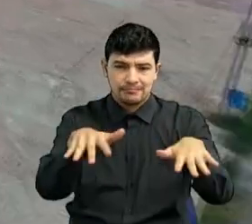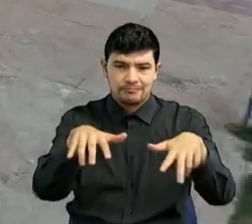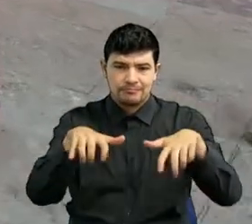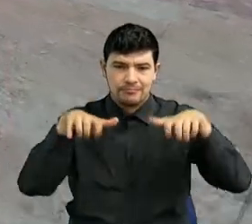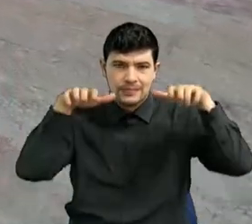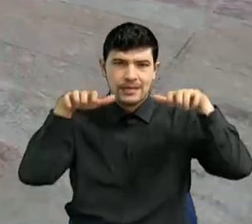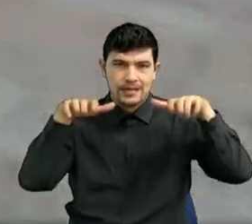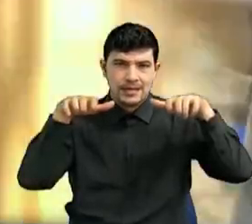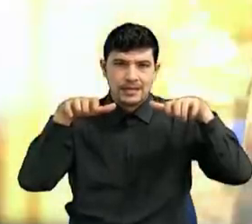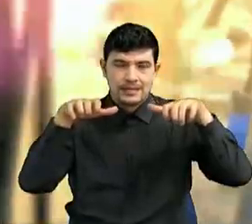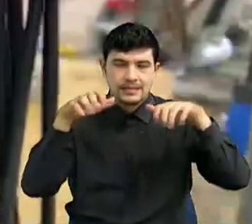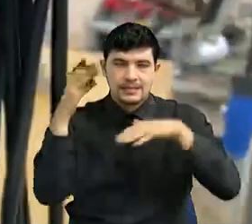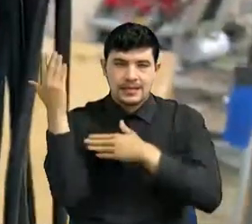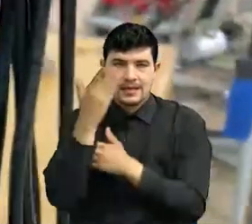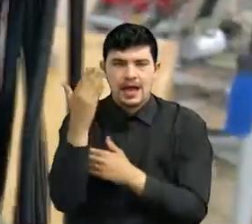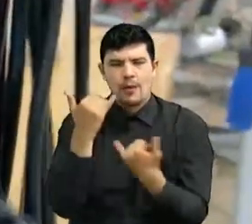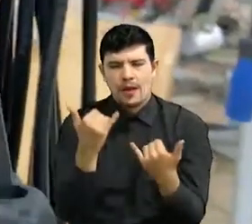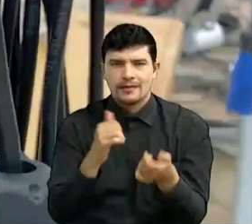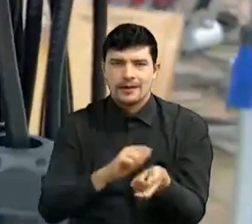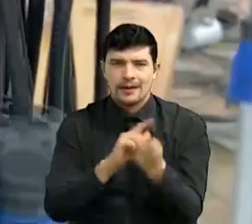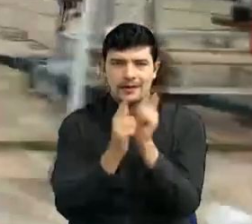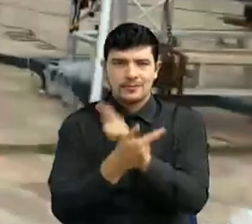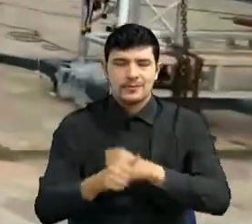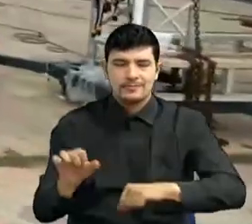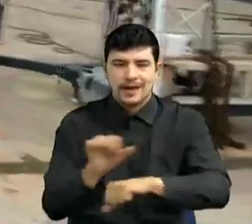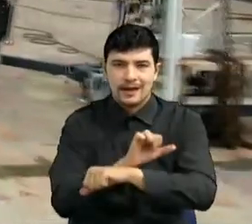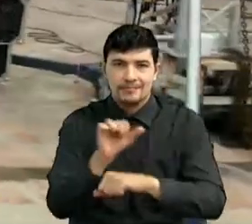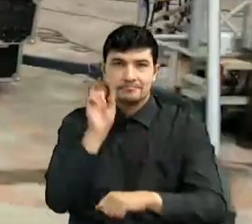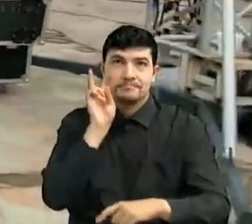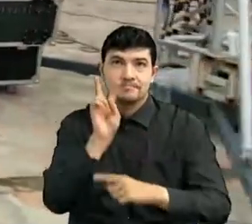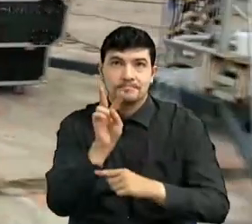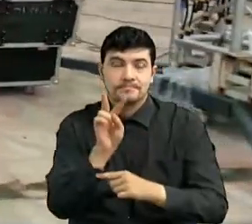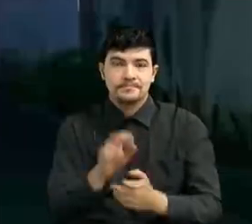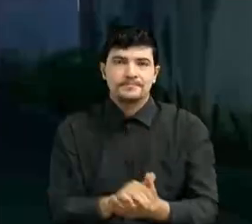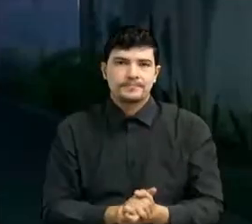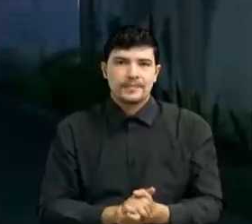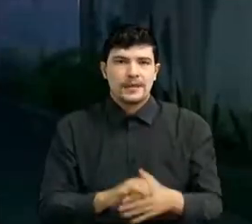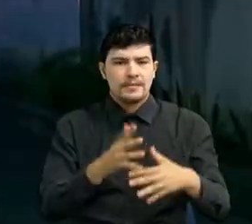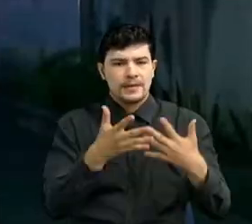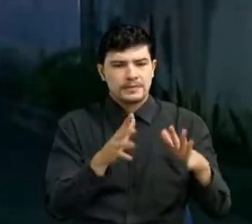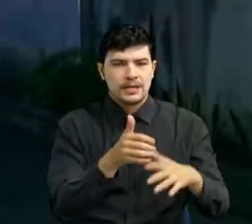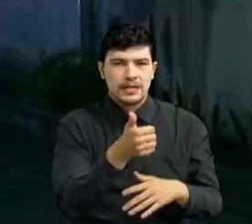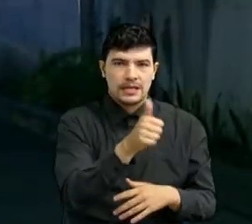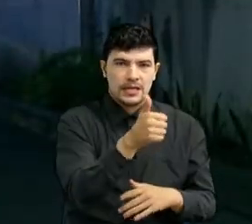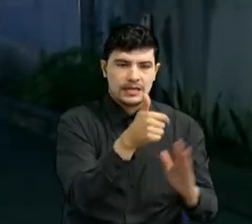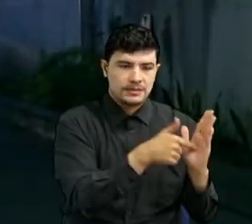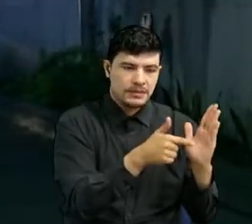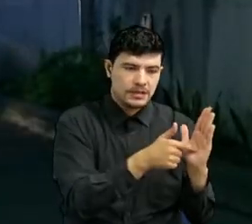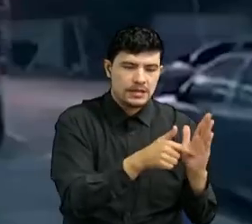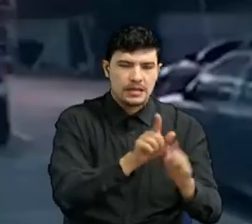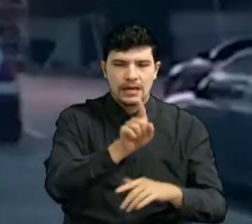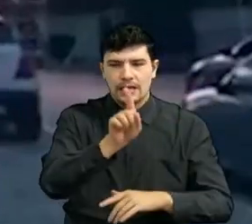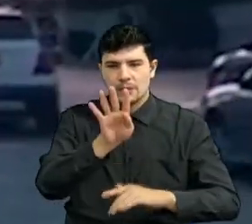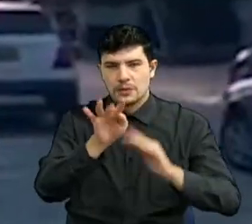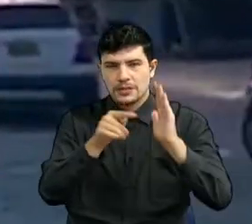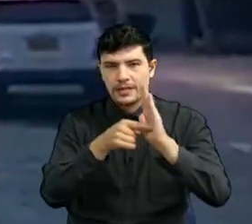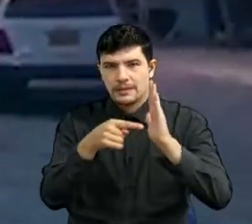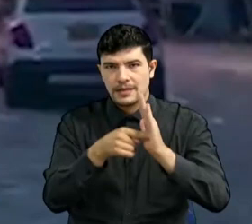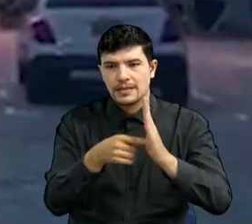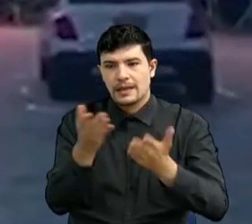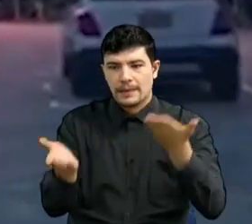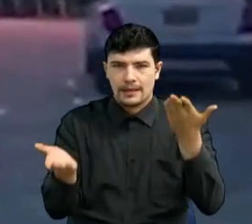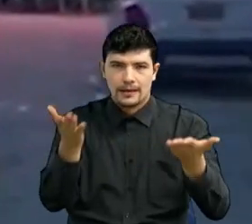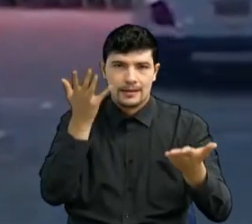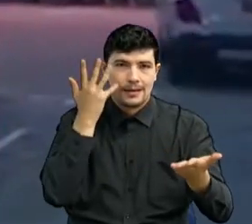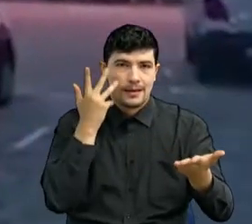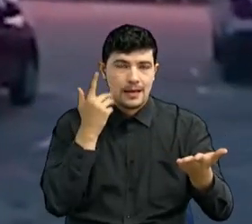del cine. Por ahora se conocen que los precios estarían entre 10 mil y 14 mil pesos dependiendo del día. Así como el